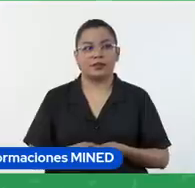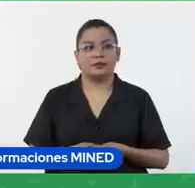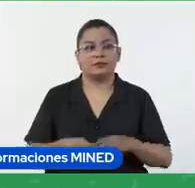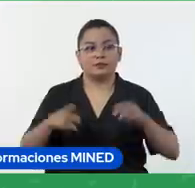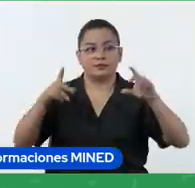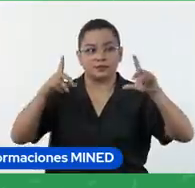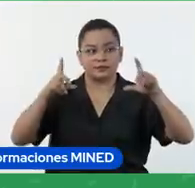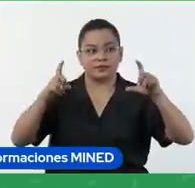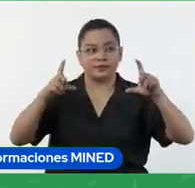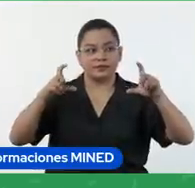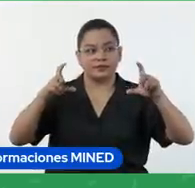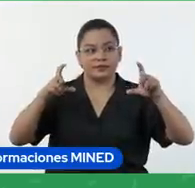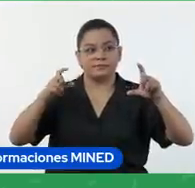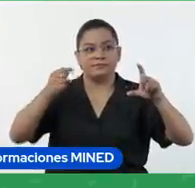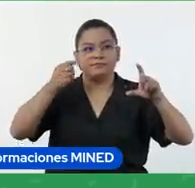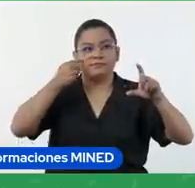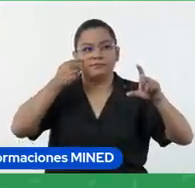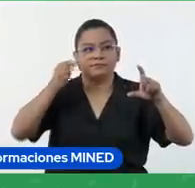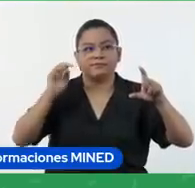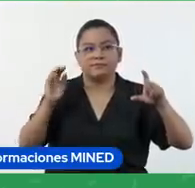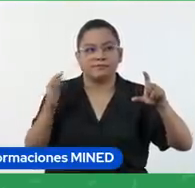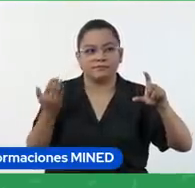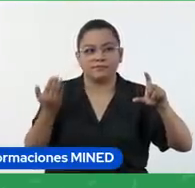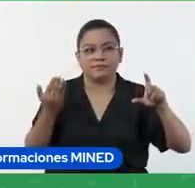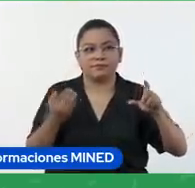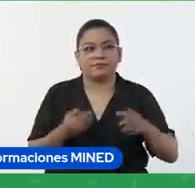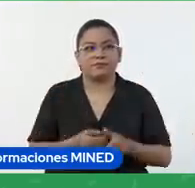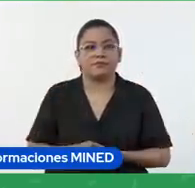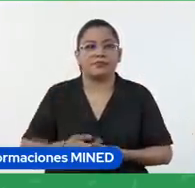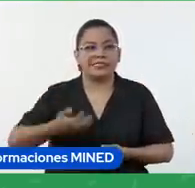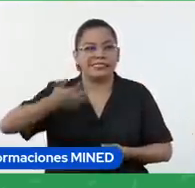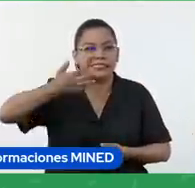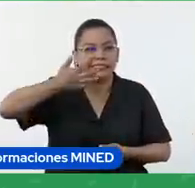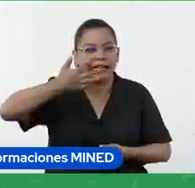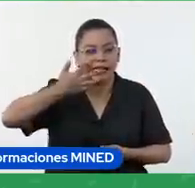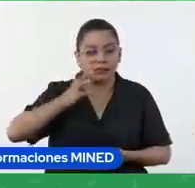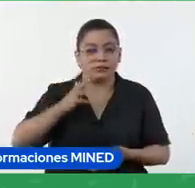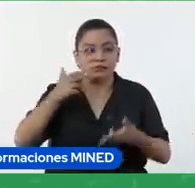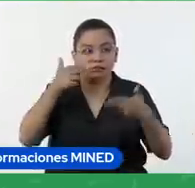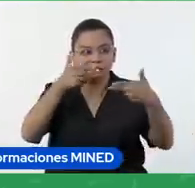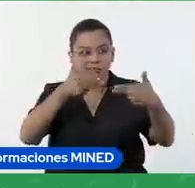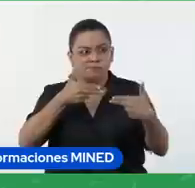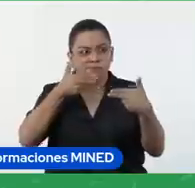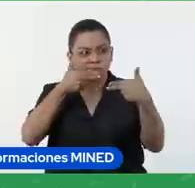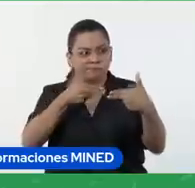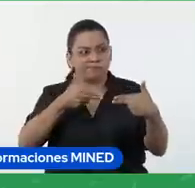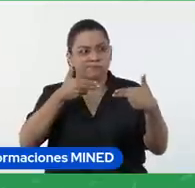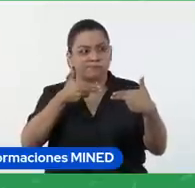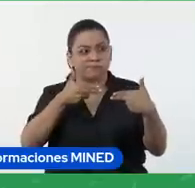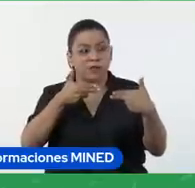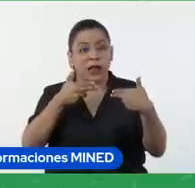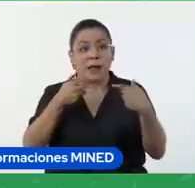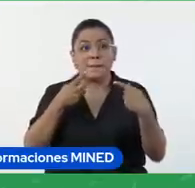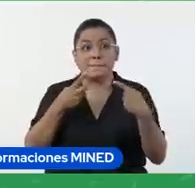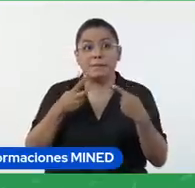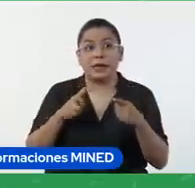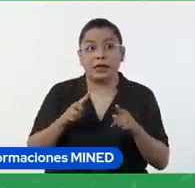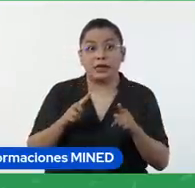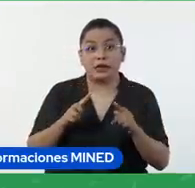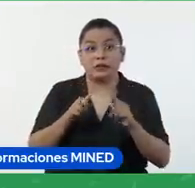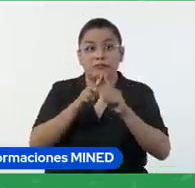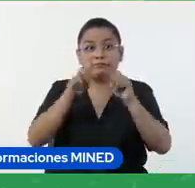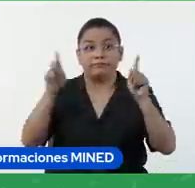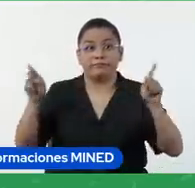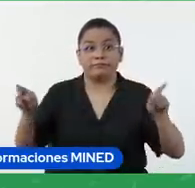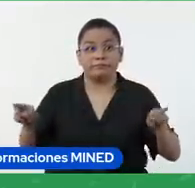podemos ver el ejemplo de una videollamada, pero aparece un menú lateral en la